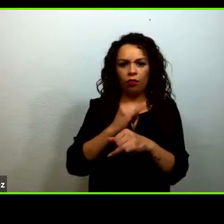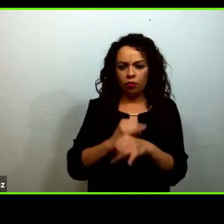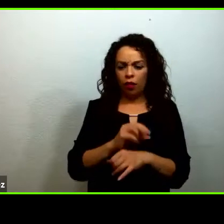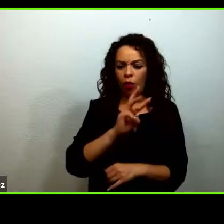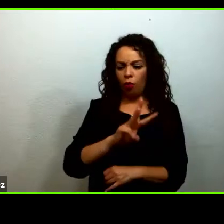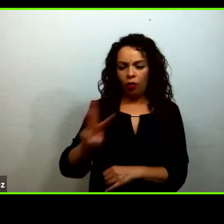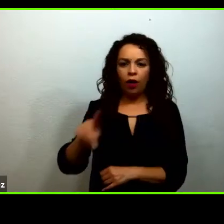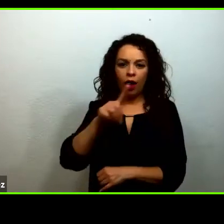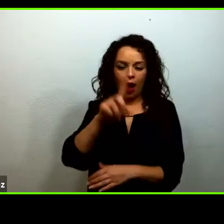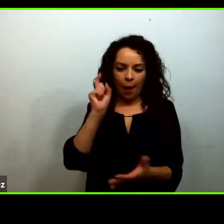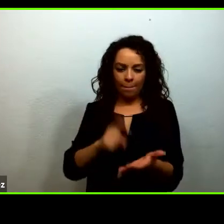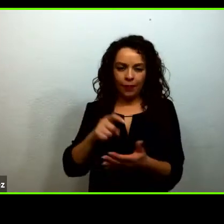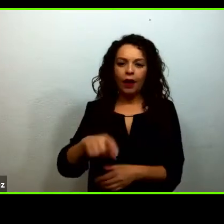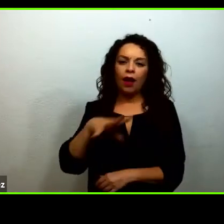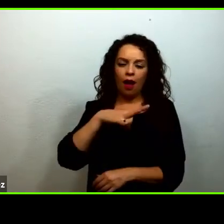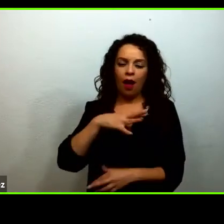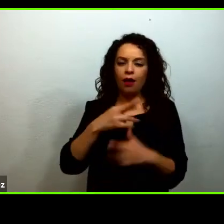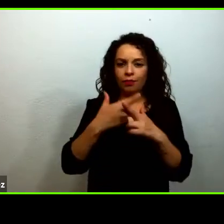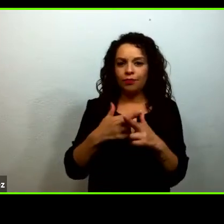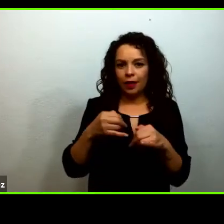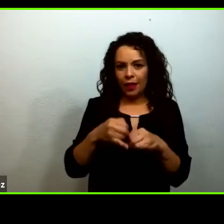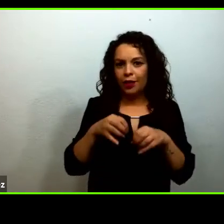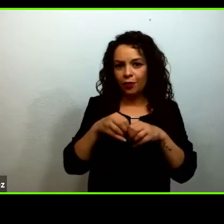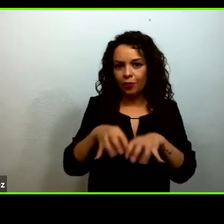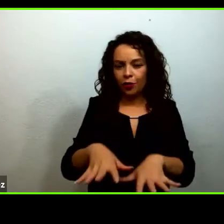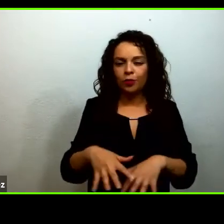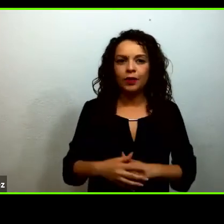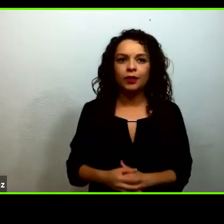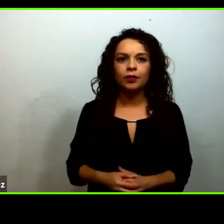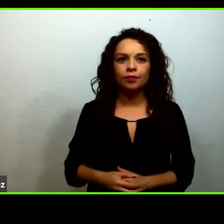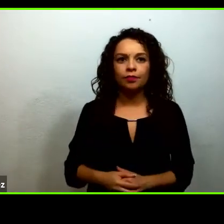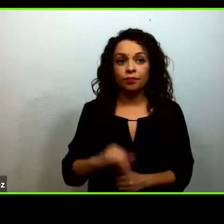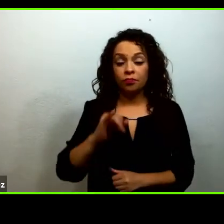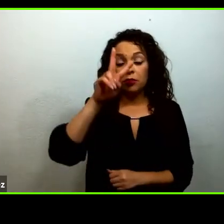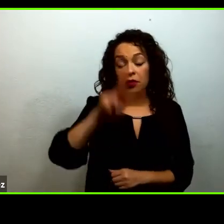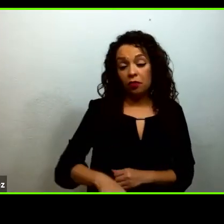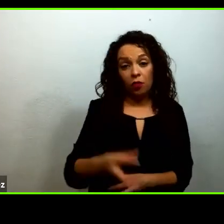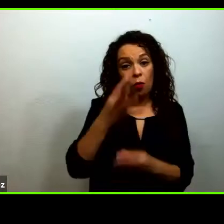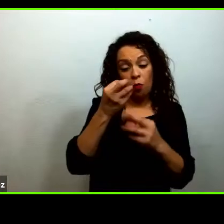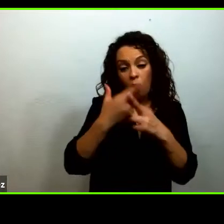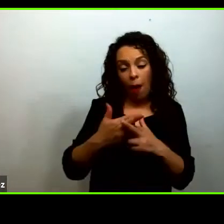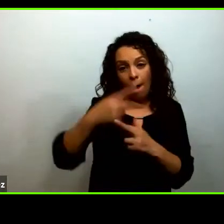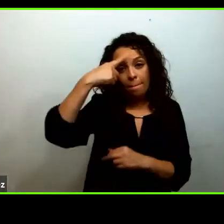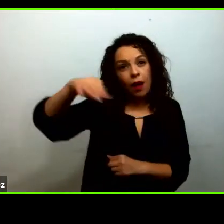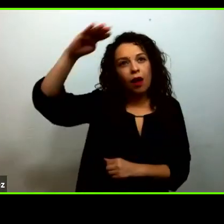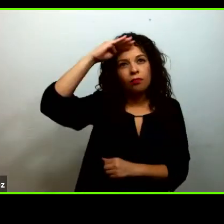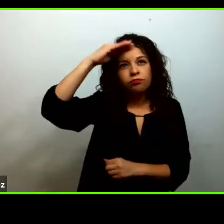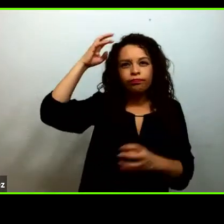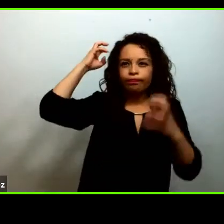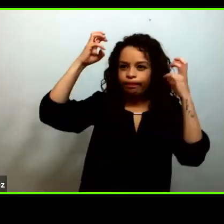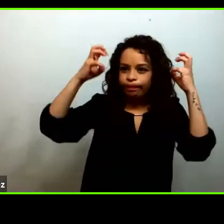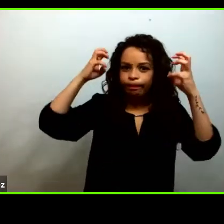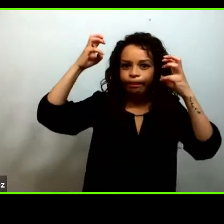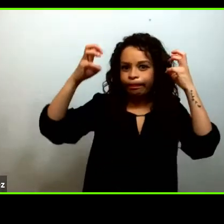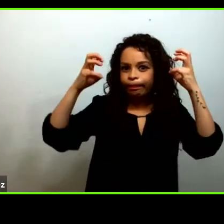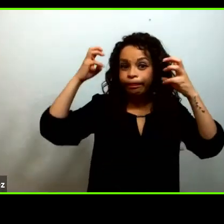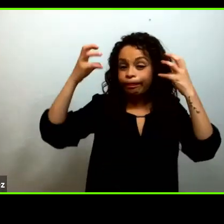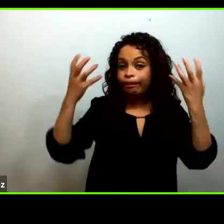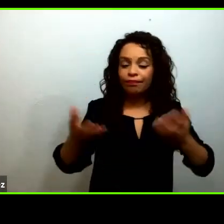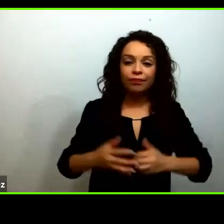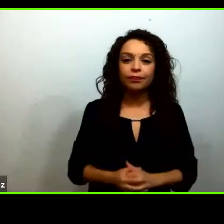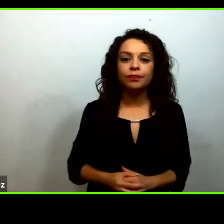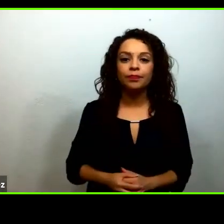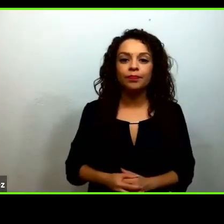nos has dado muchos insumos para reflexionar. También vemos en línea con lo que hablamos al principio